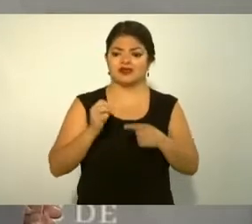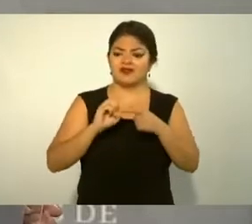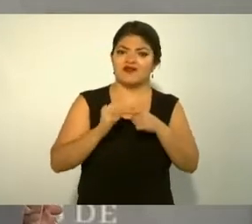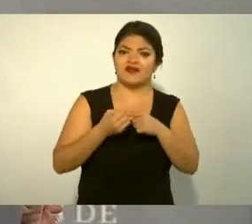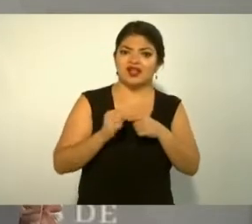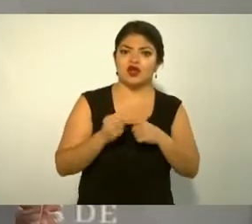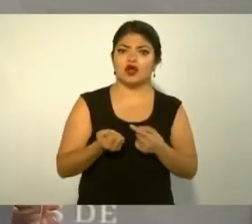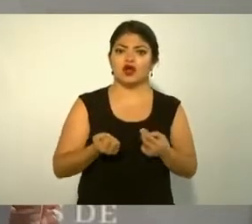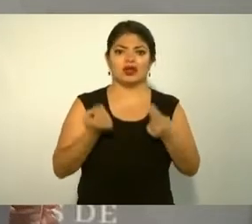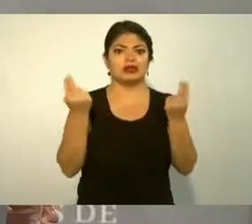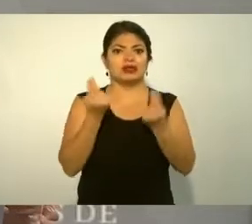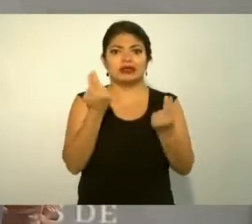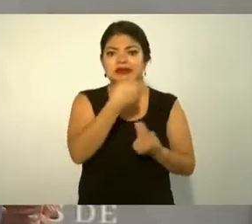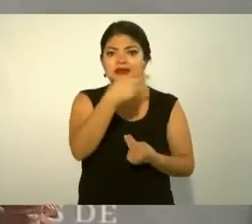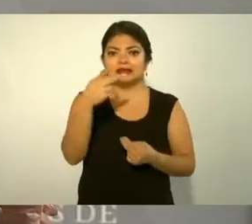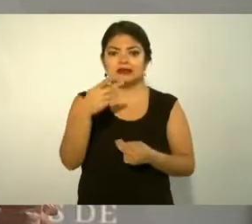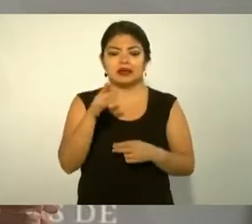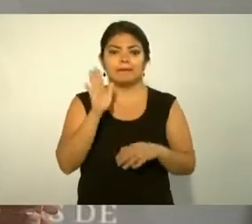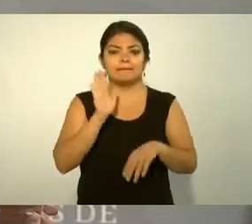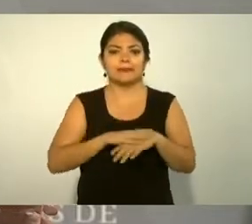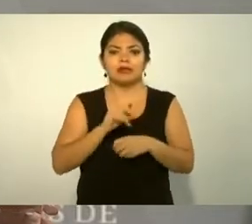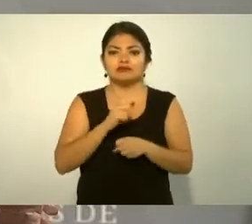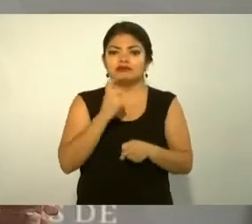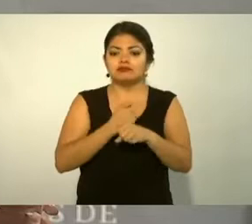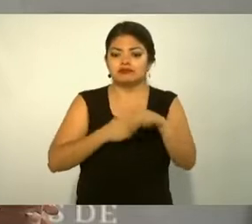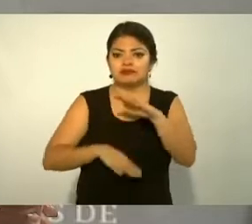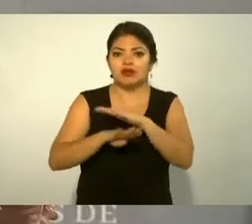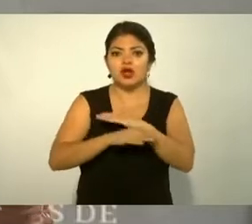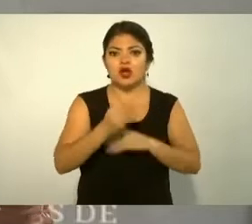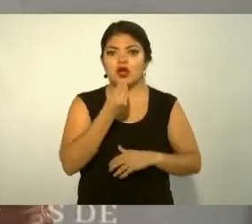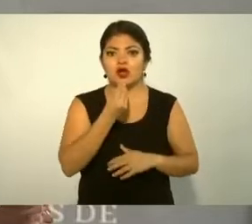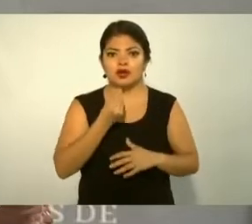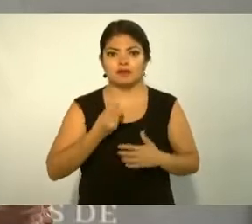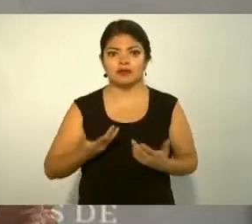y estamos ya